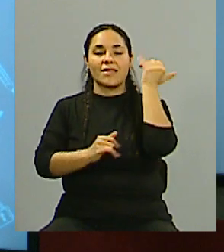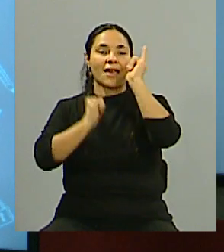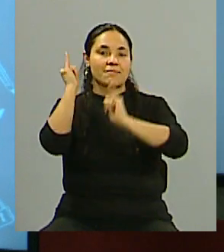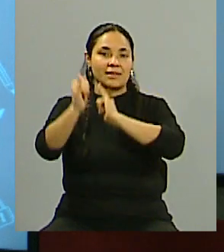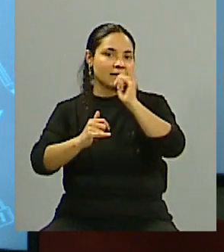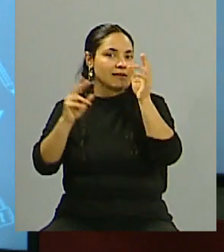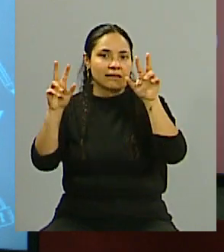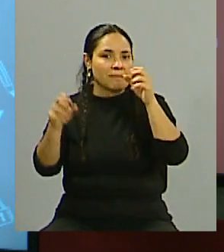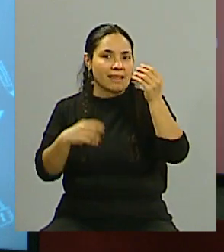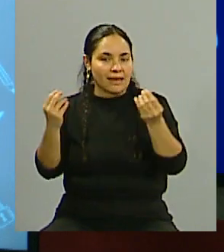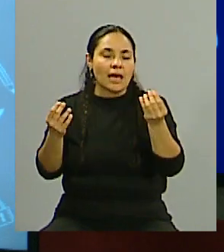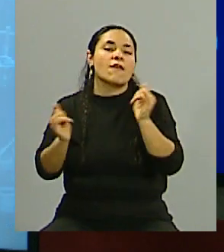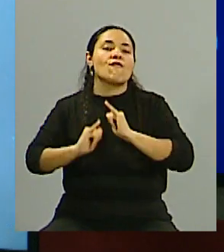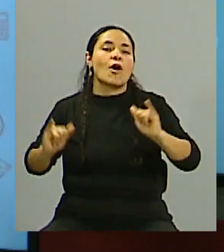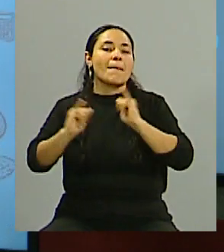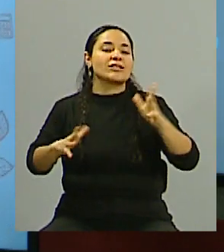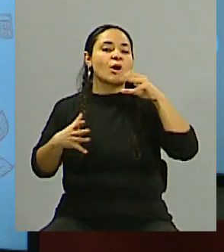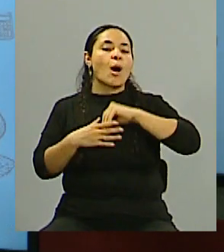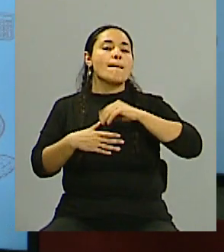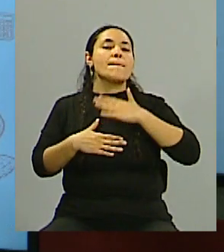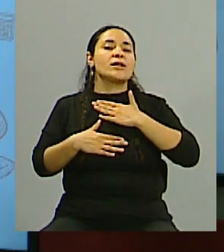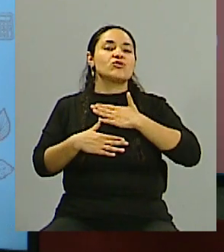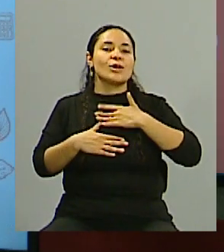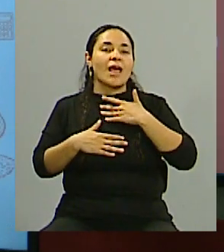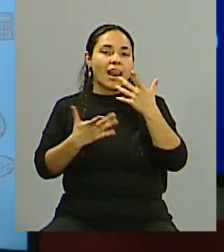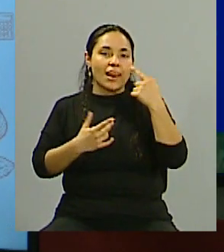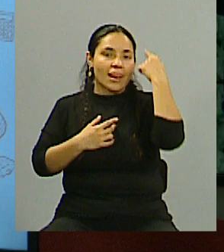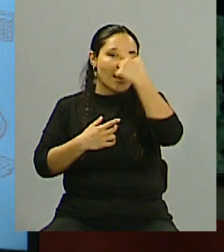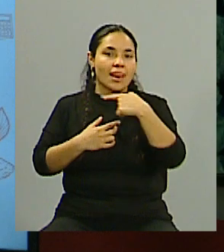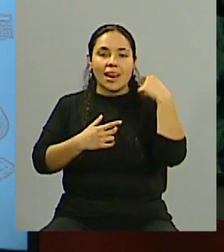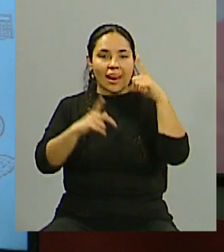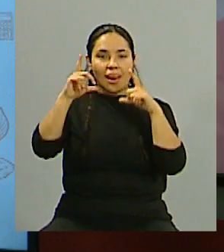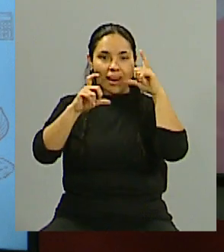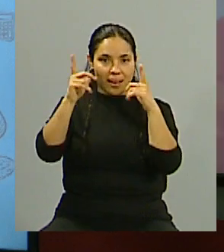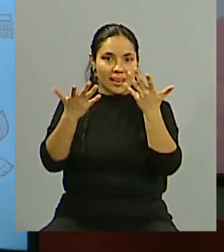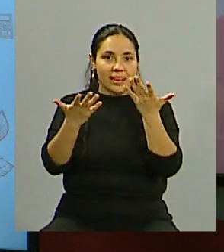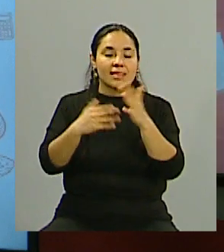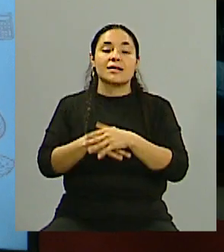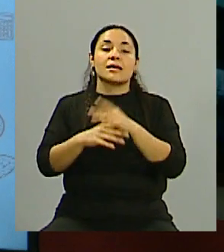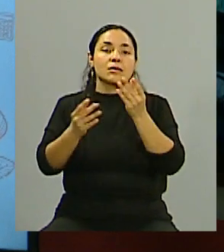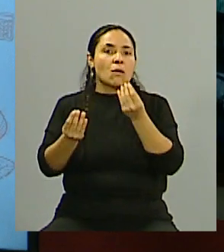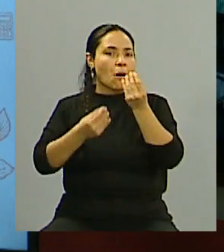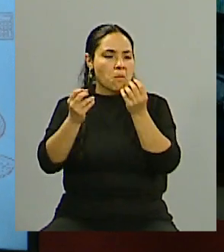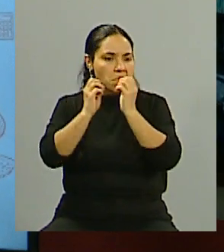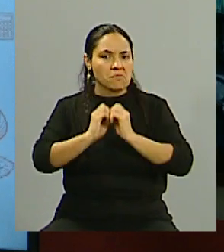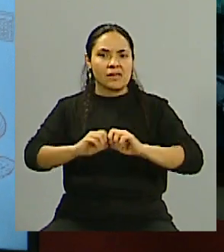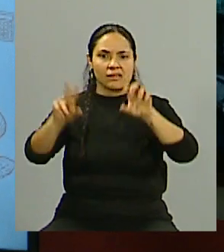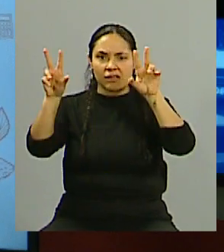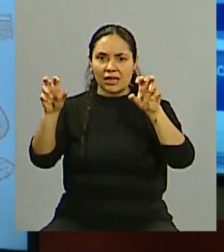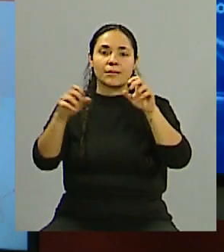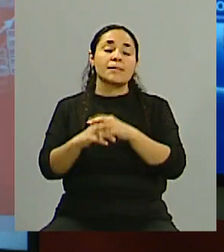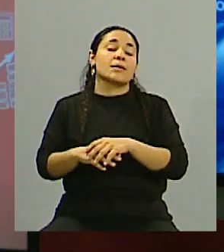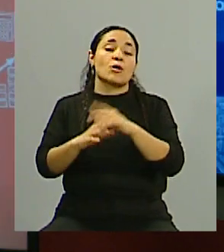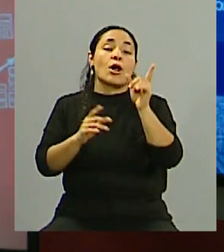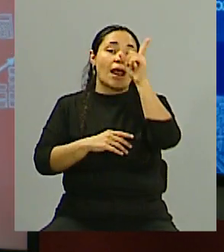los datos biométricos. También dijimos cuál era el disparador para hablar de este tema. Disparador que obviamente se han ocupado de utilizar también los medios no